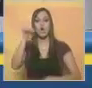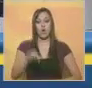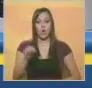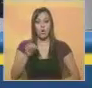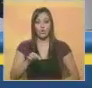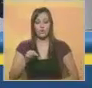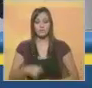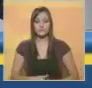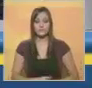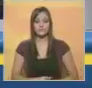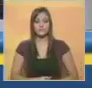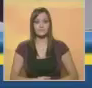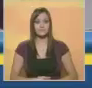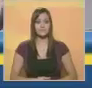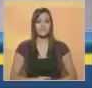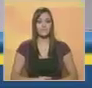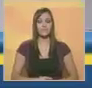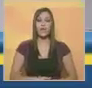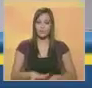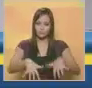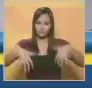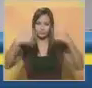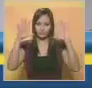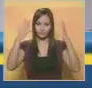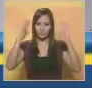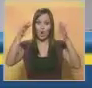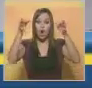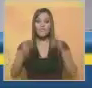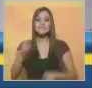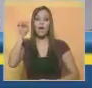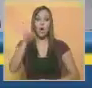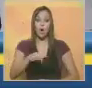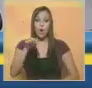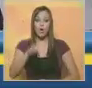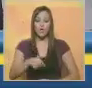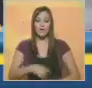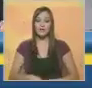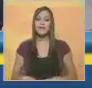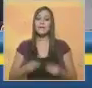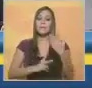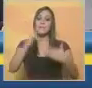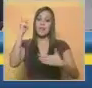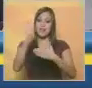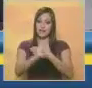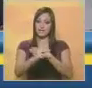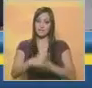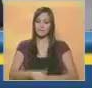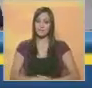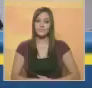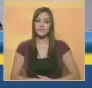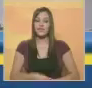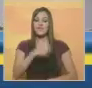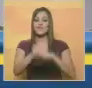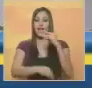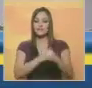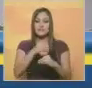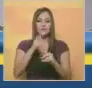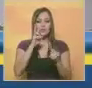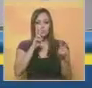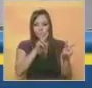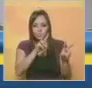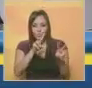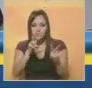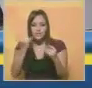consignando oficialmente un plan que va a ser la brújula